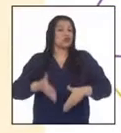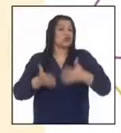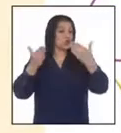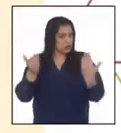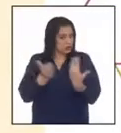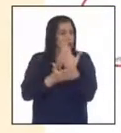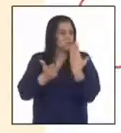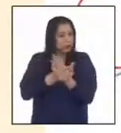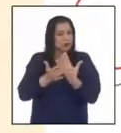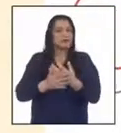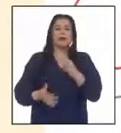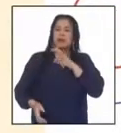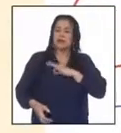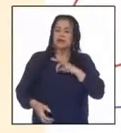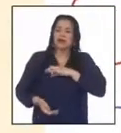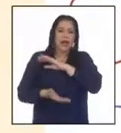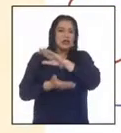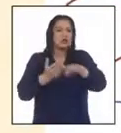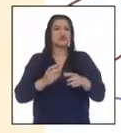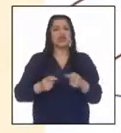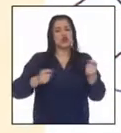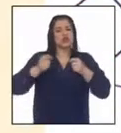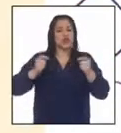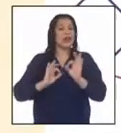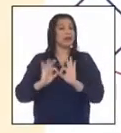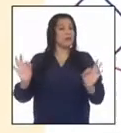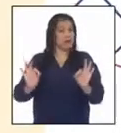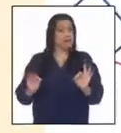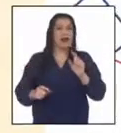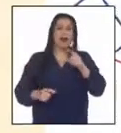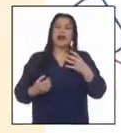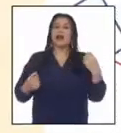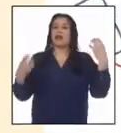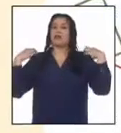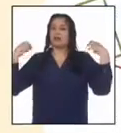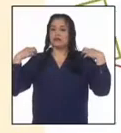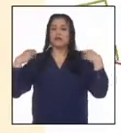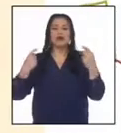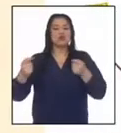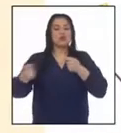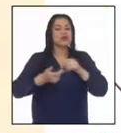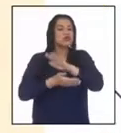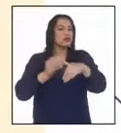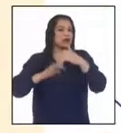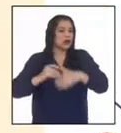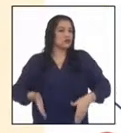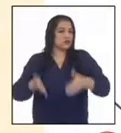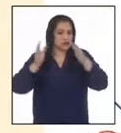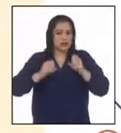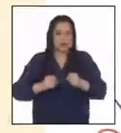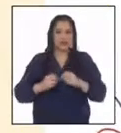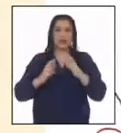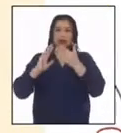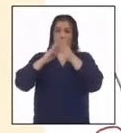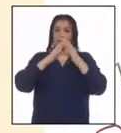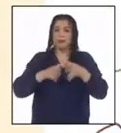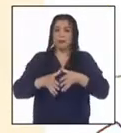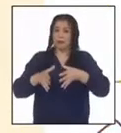que satisfagan las exigencias de la higiene pública, la Dirección de Salubridad ha asumido el control de las construcciones y urbanizaciones.